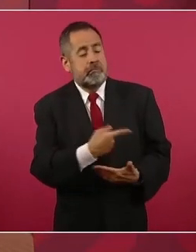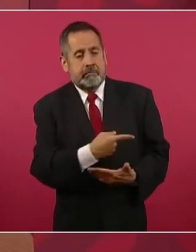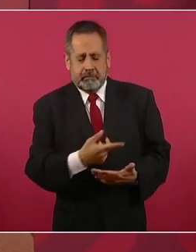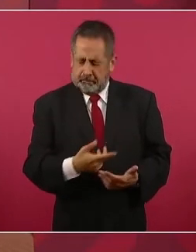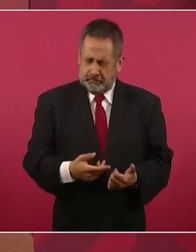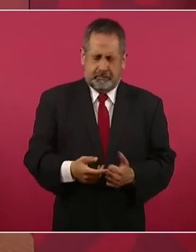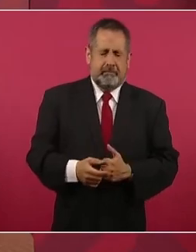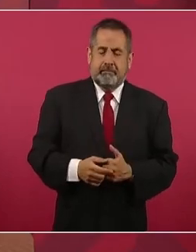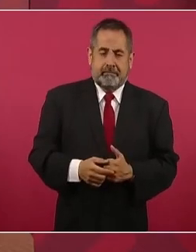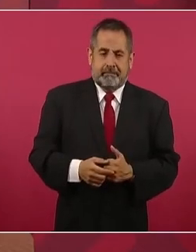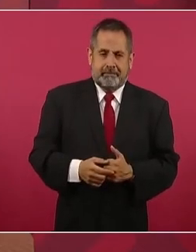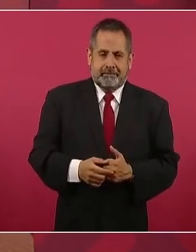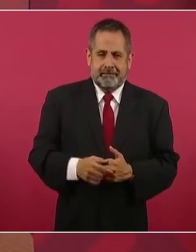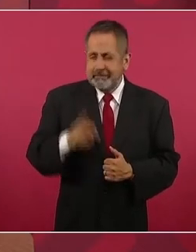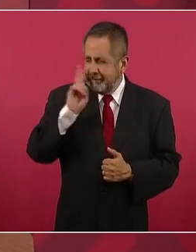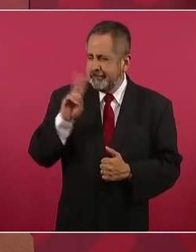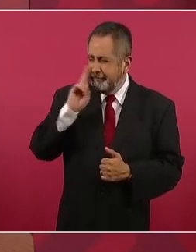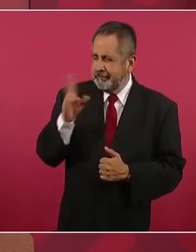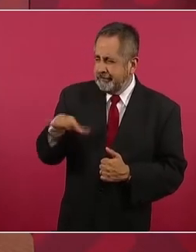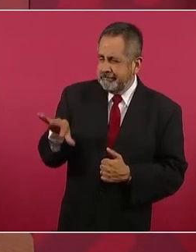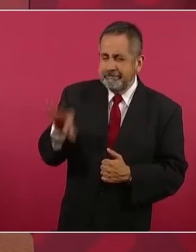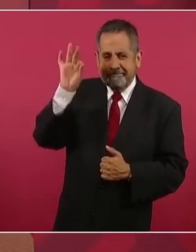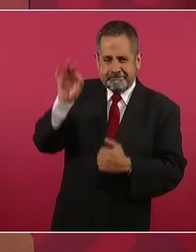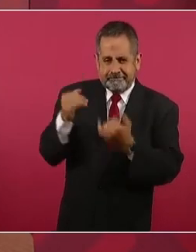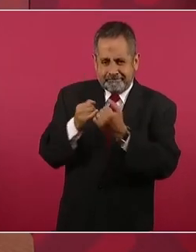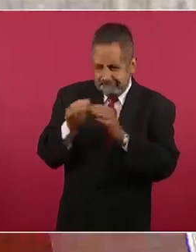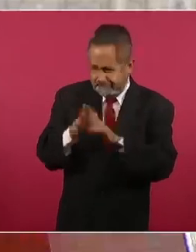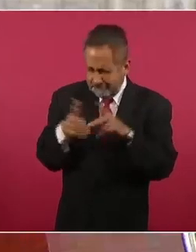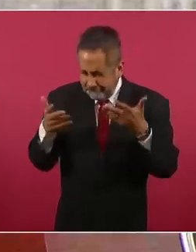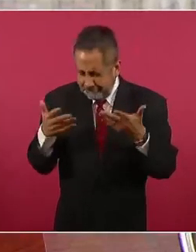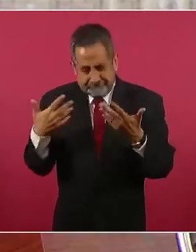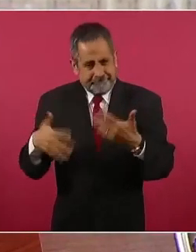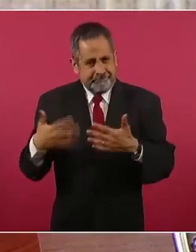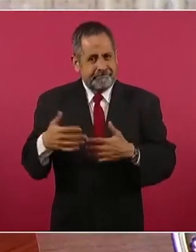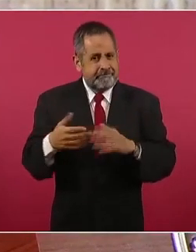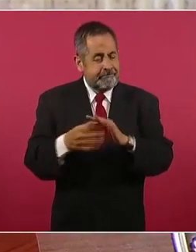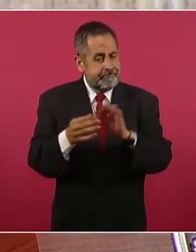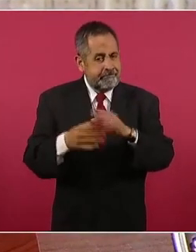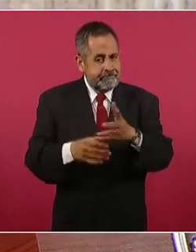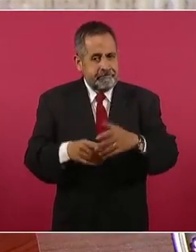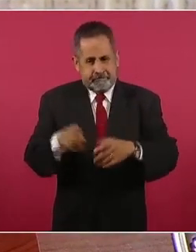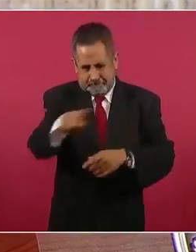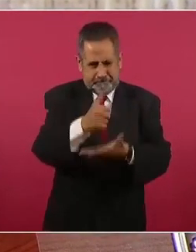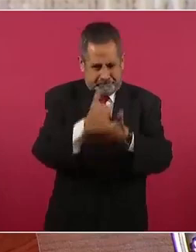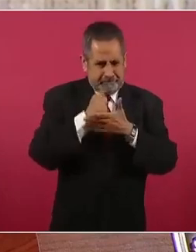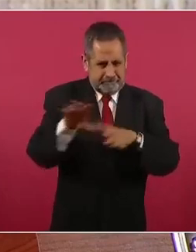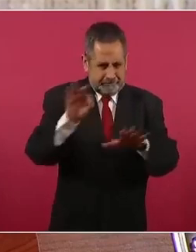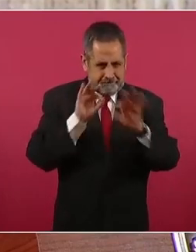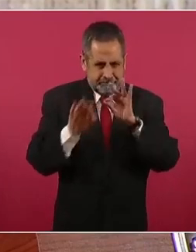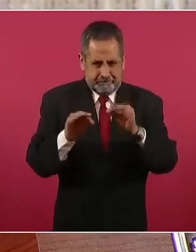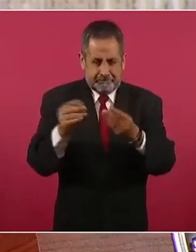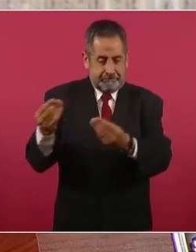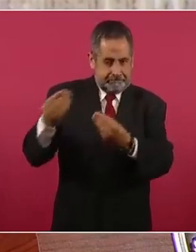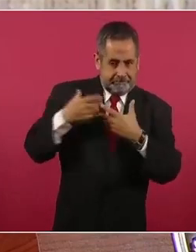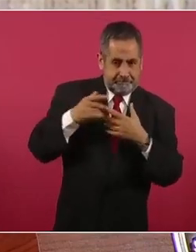Vamos a ver si lo encontramos ¿Sí? Y lo ponemos